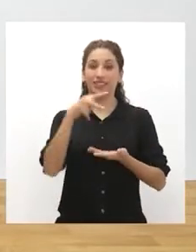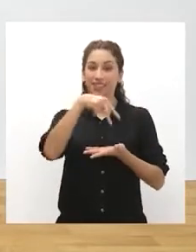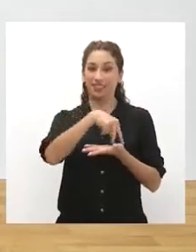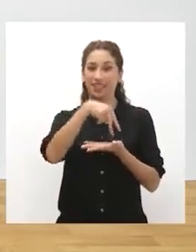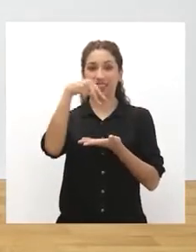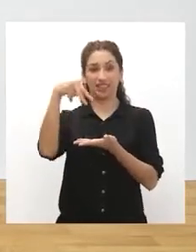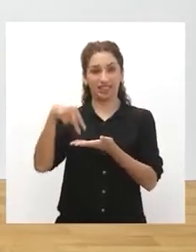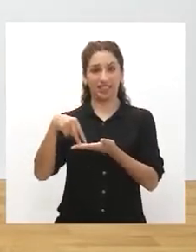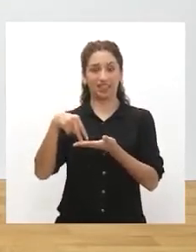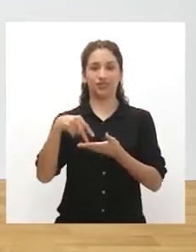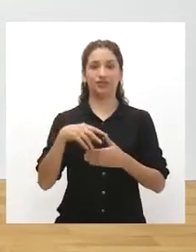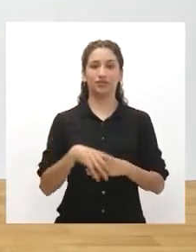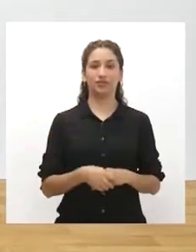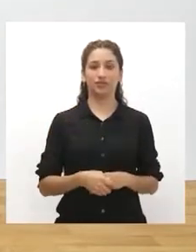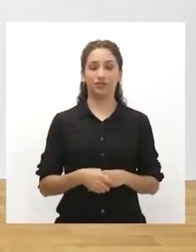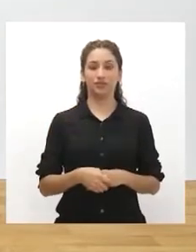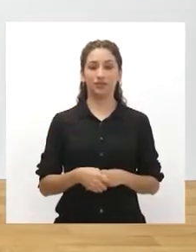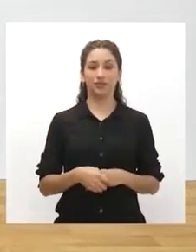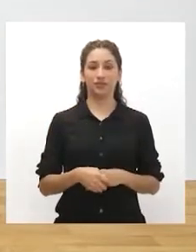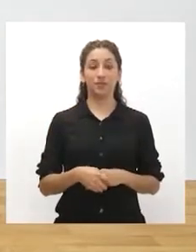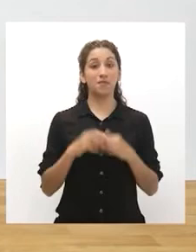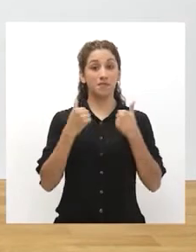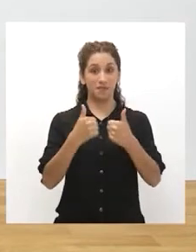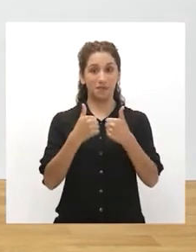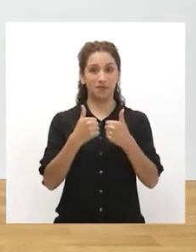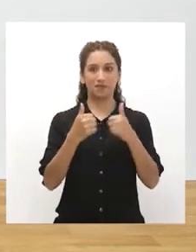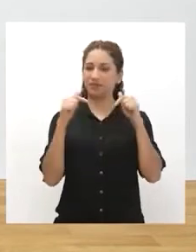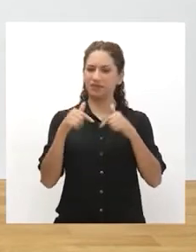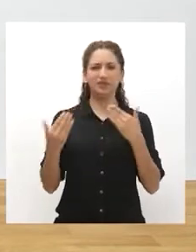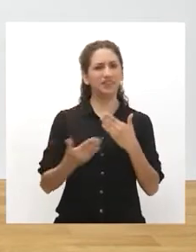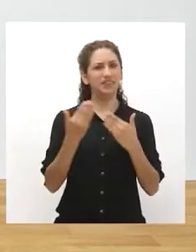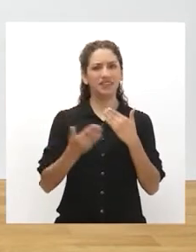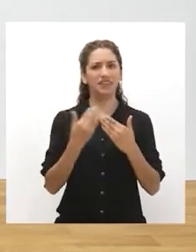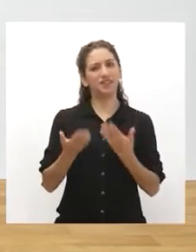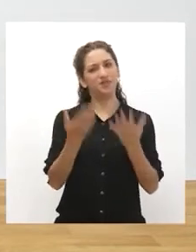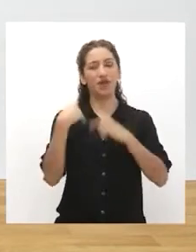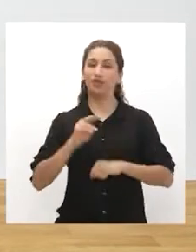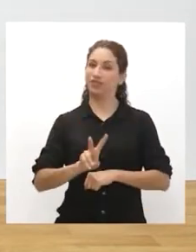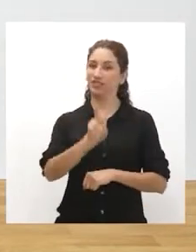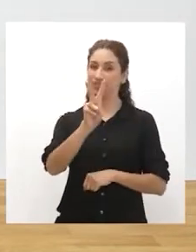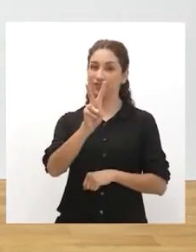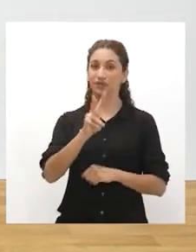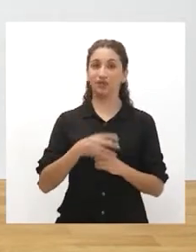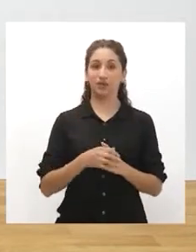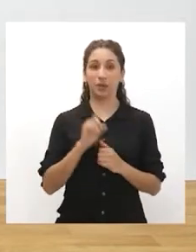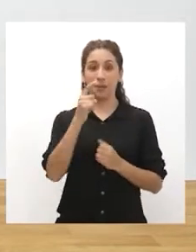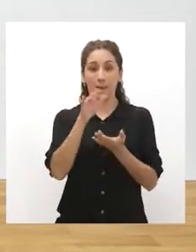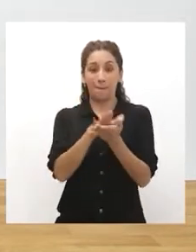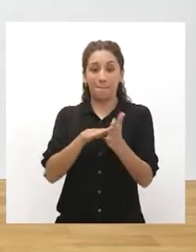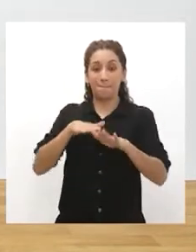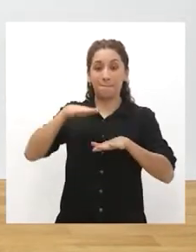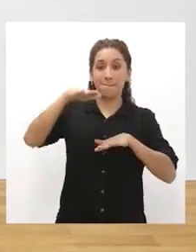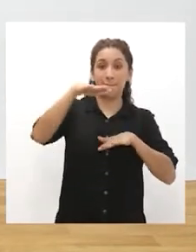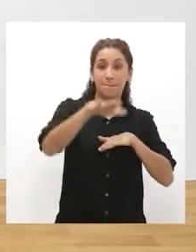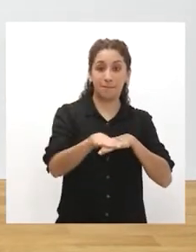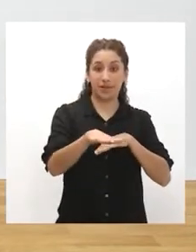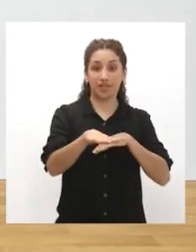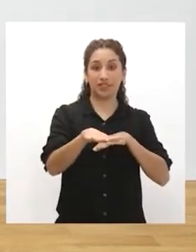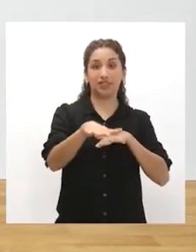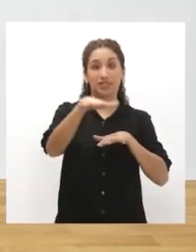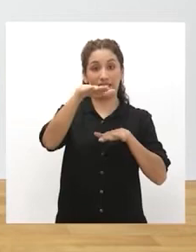1, va. Salto, salto. Muy bien, este ejercicio es sencillo. Vamos con el segundo. Piso hacia adelante,